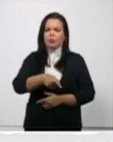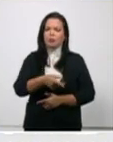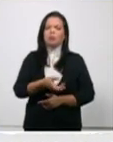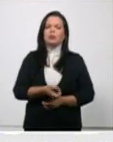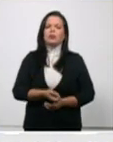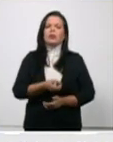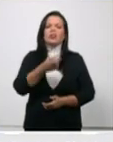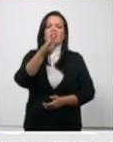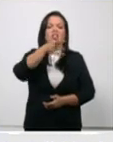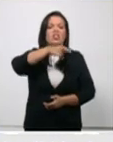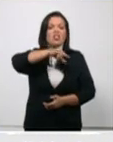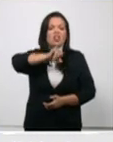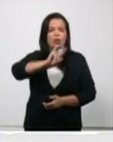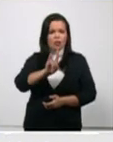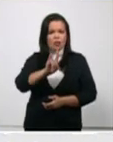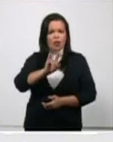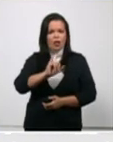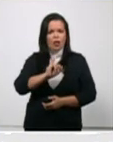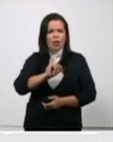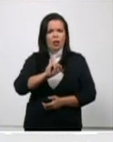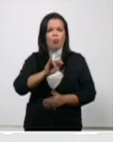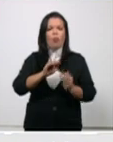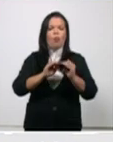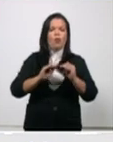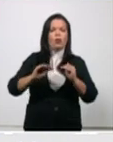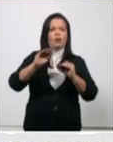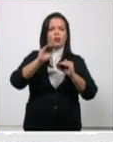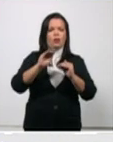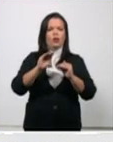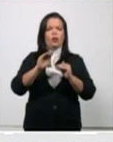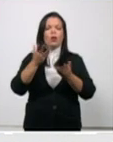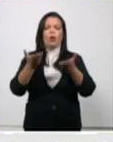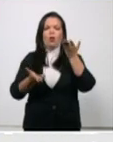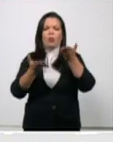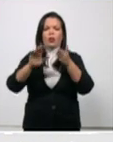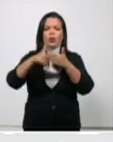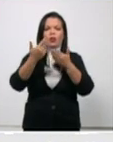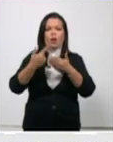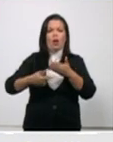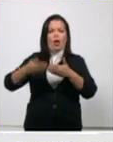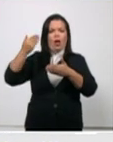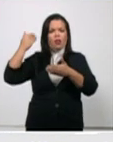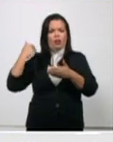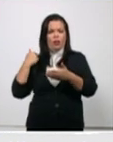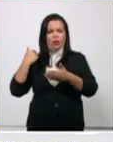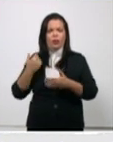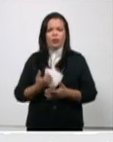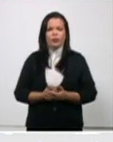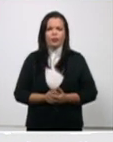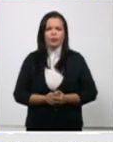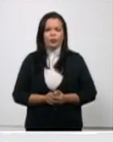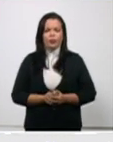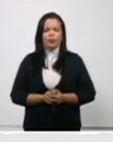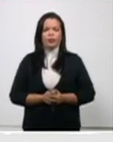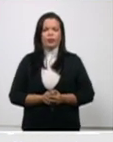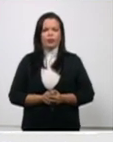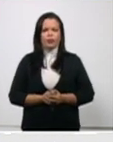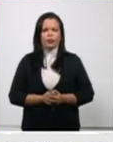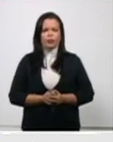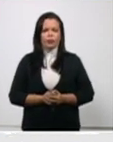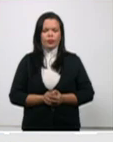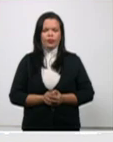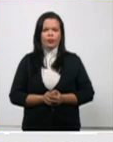más que el número de casos confirmados en el día de ayer también eso da un balance